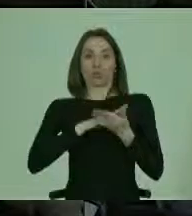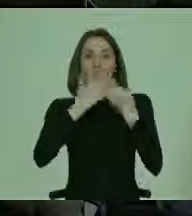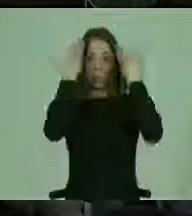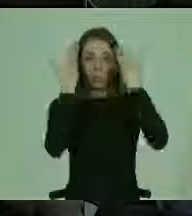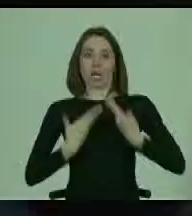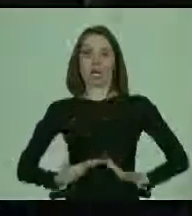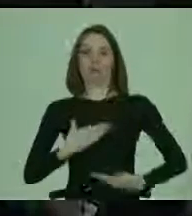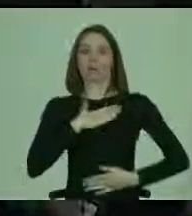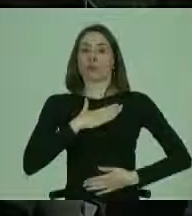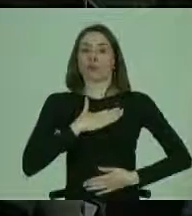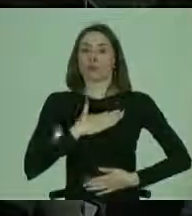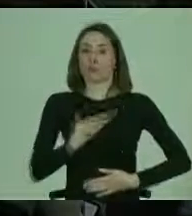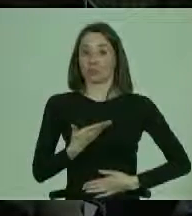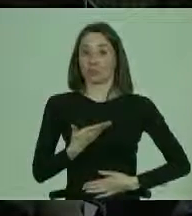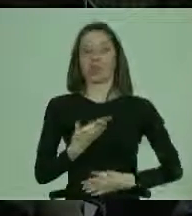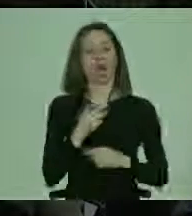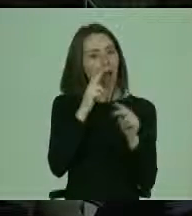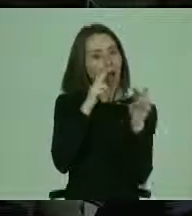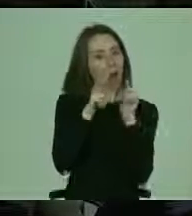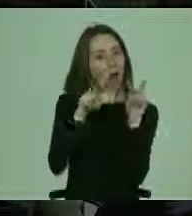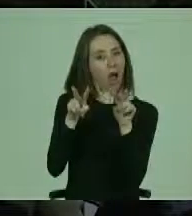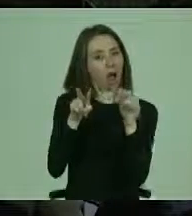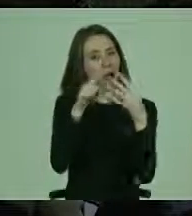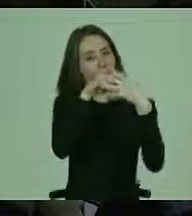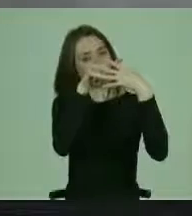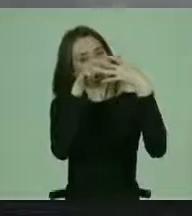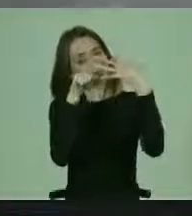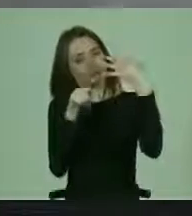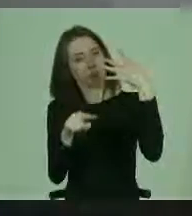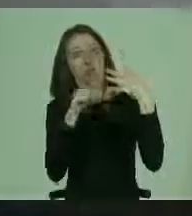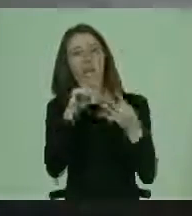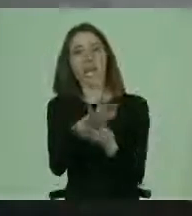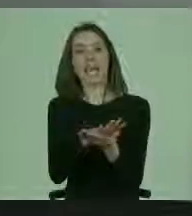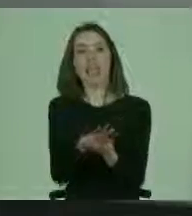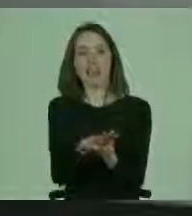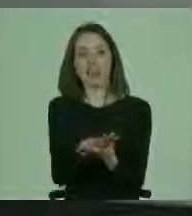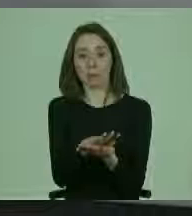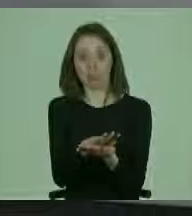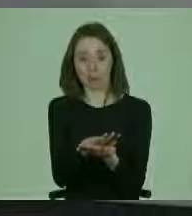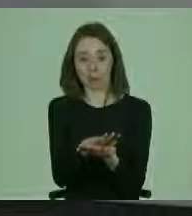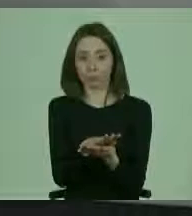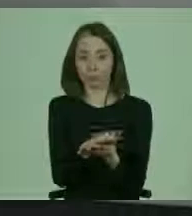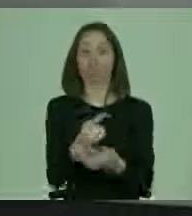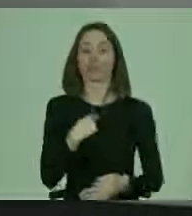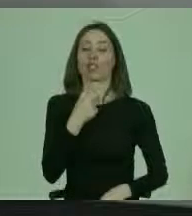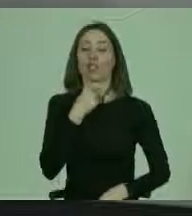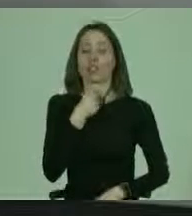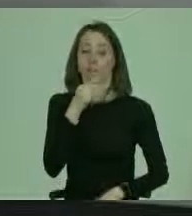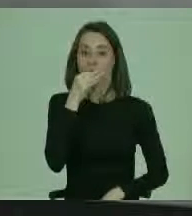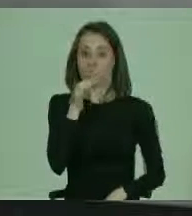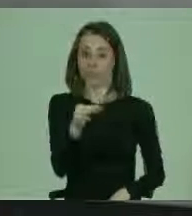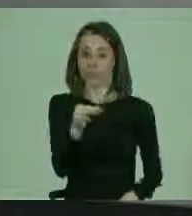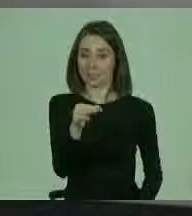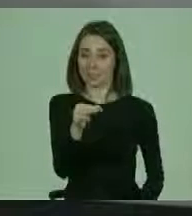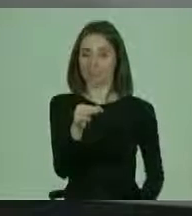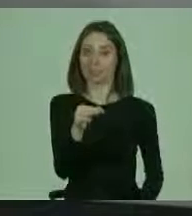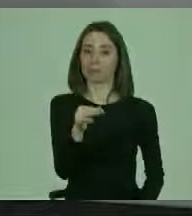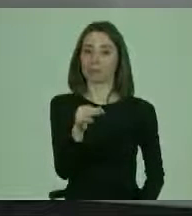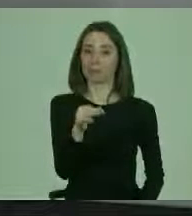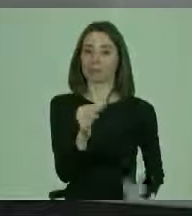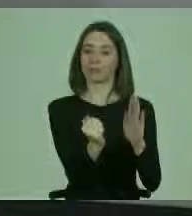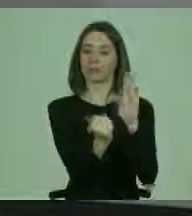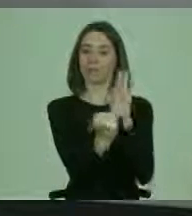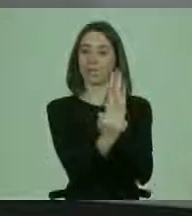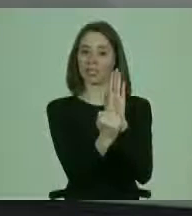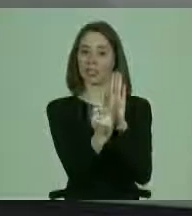Entonces, ahí podemos seguir dando múltiples ejemplos. Con esto lo que estoy queriendo decir es que el